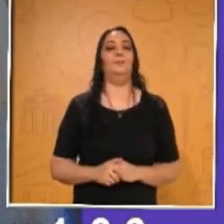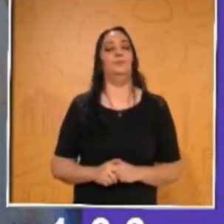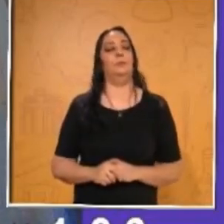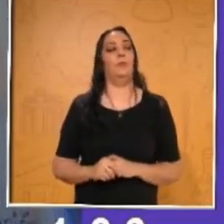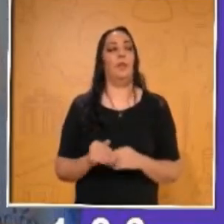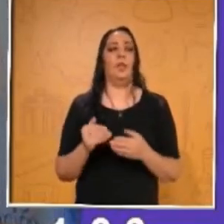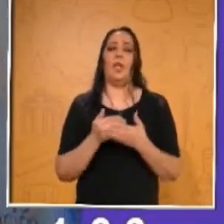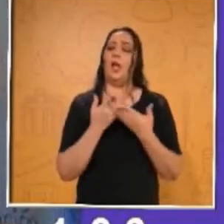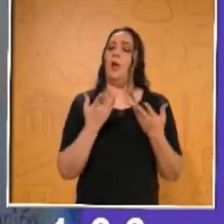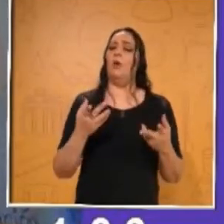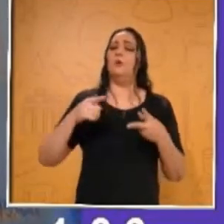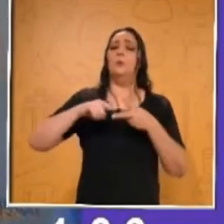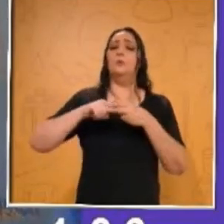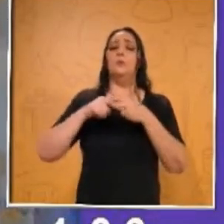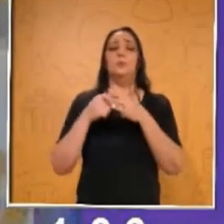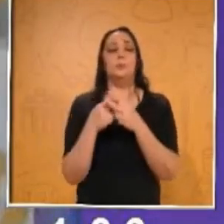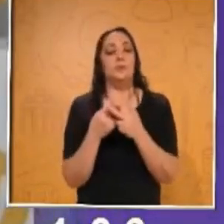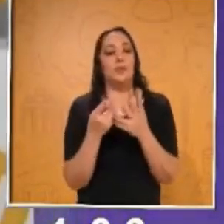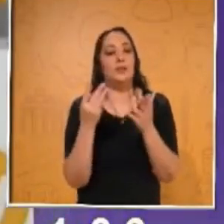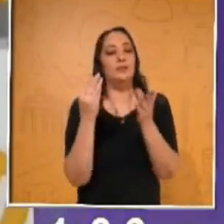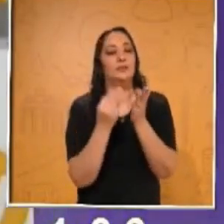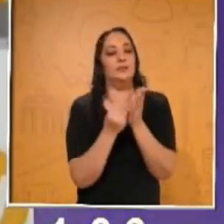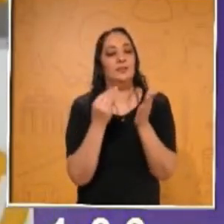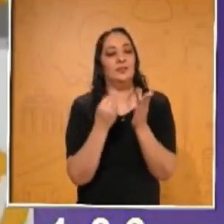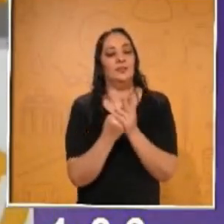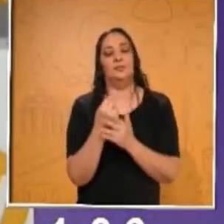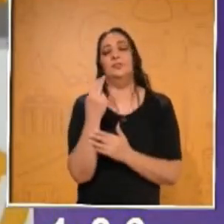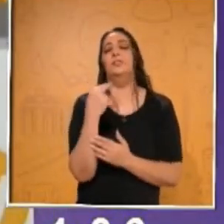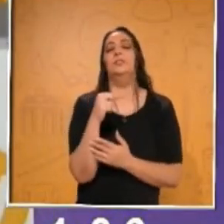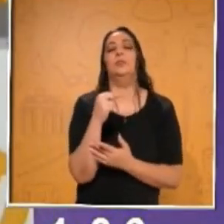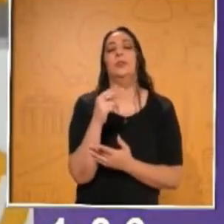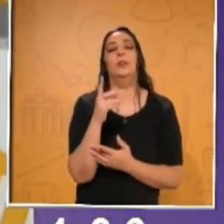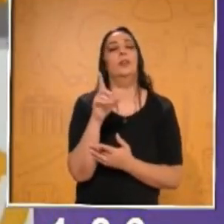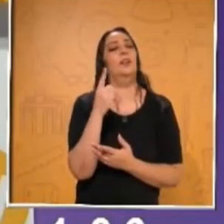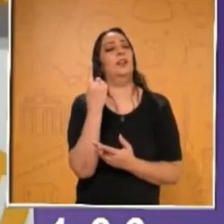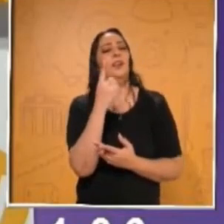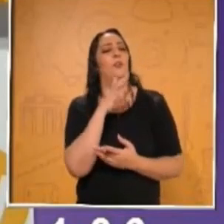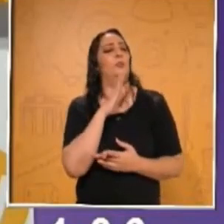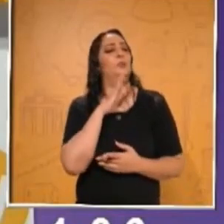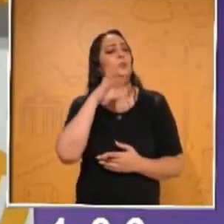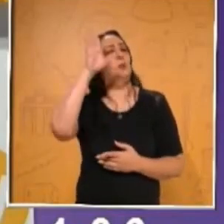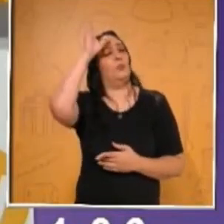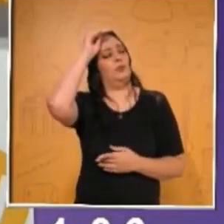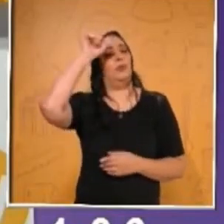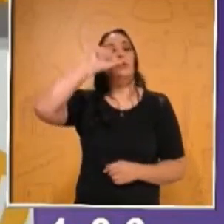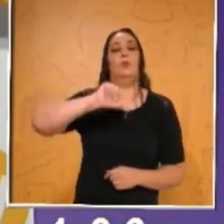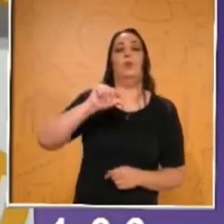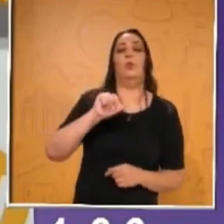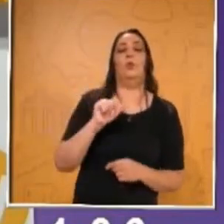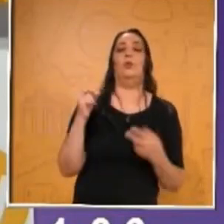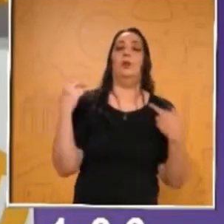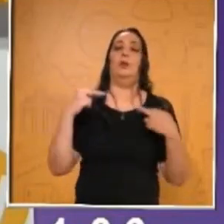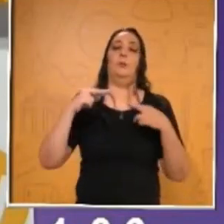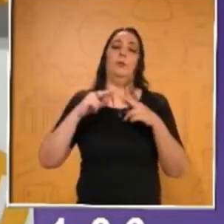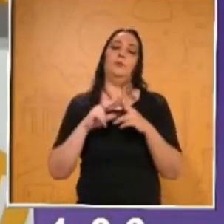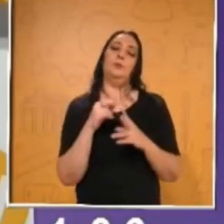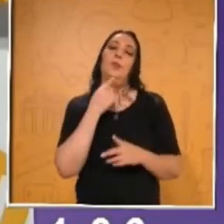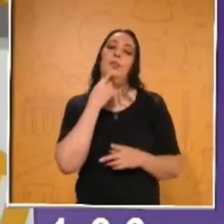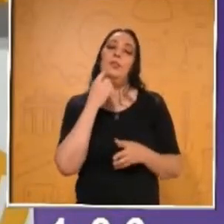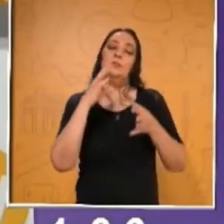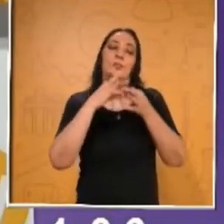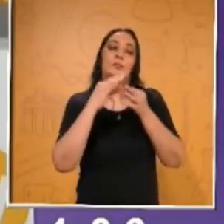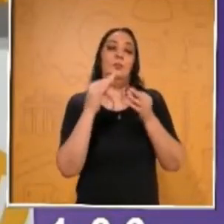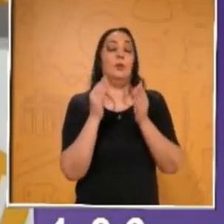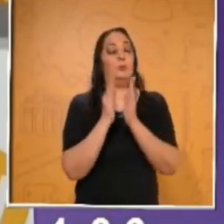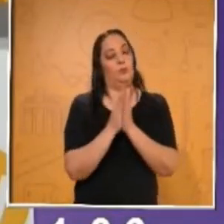vamos a dar inicio con lo que son los aprendizajes esperados del día de hoy. Mientras los menciona la maestra, se les